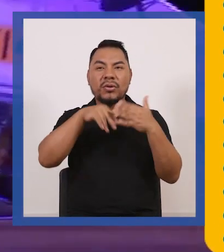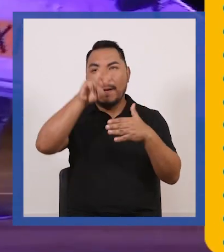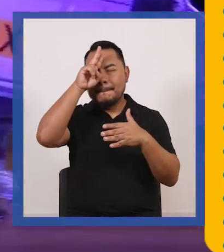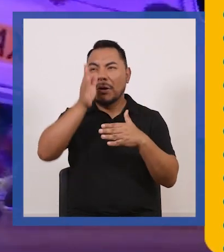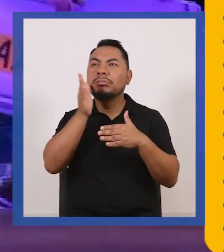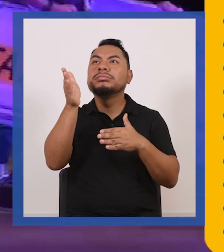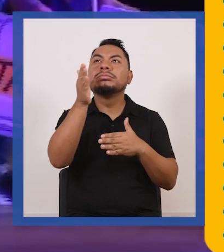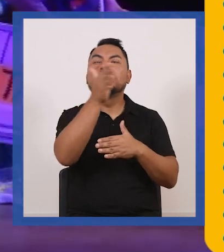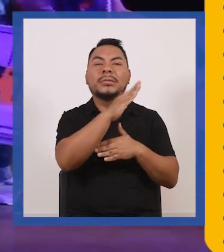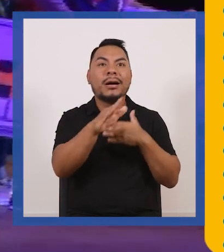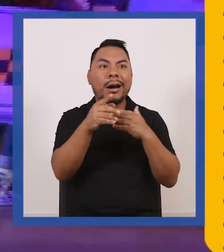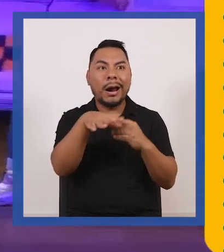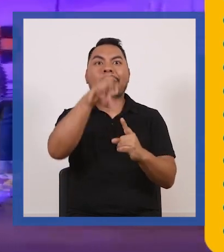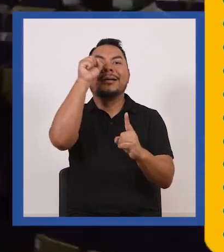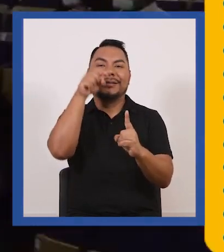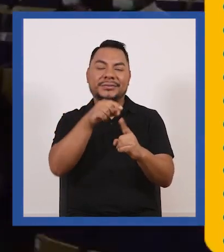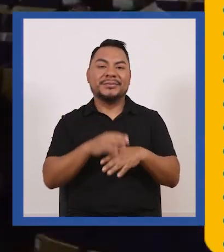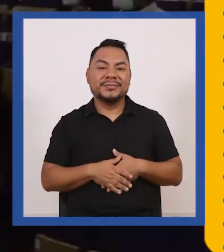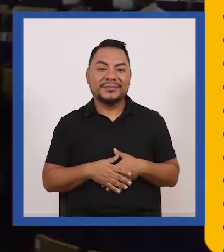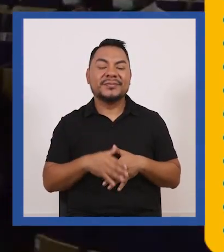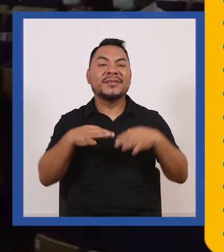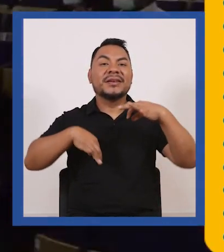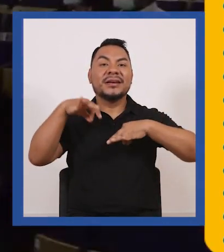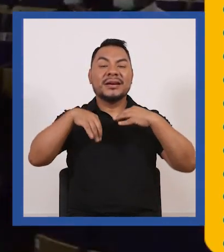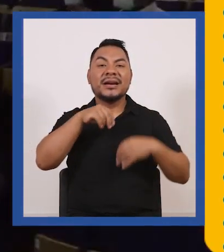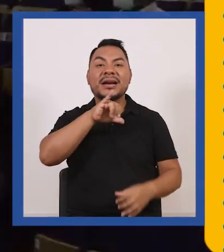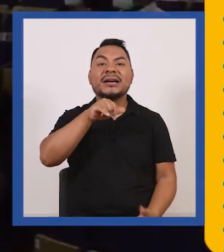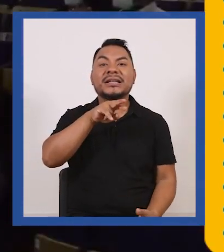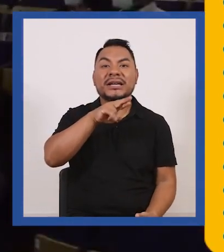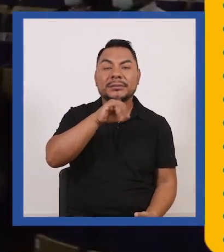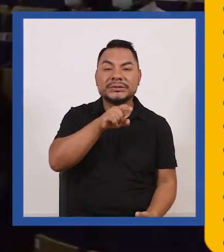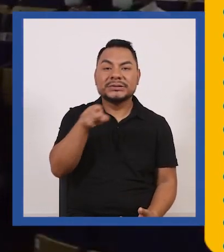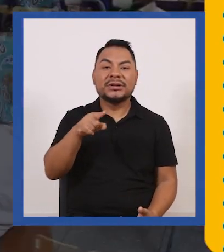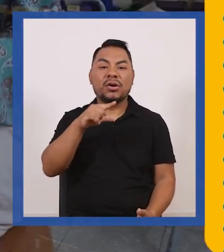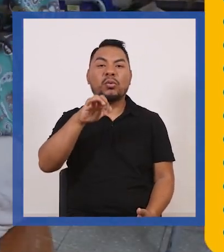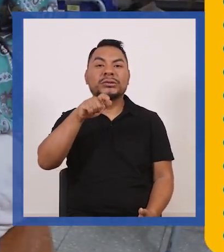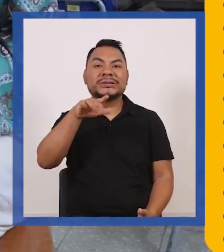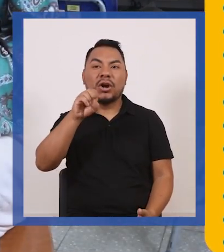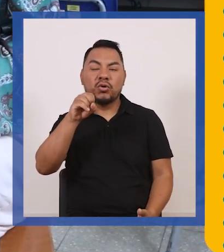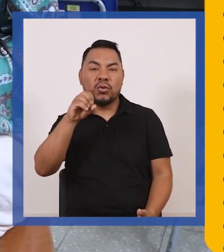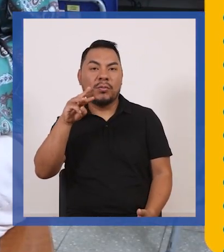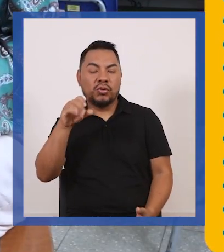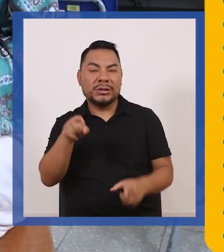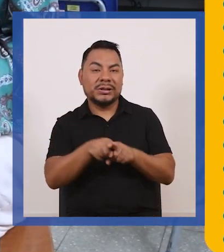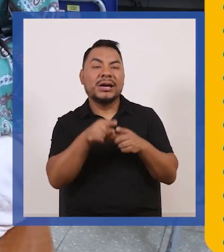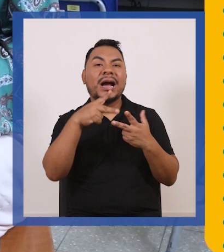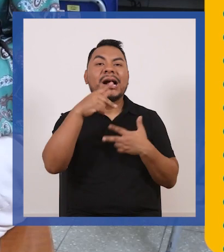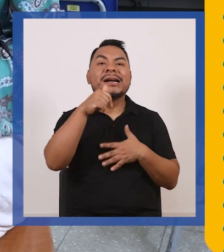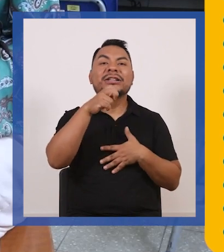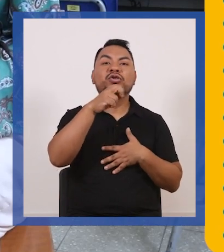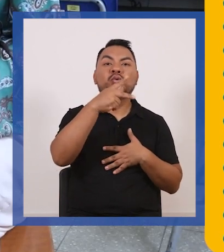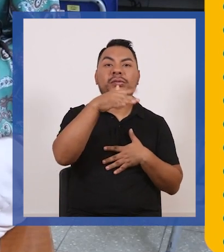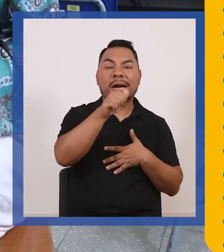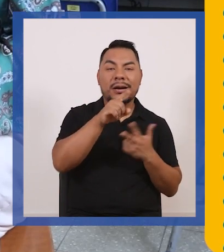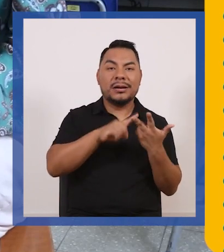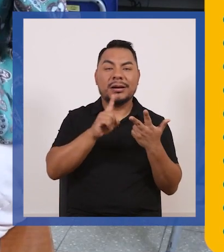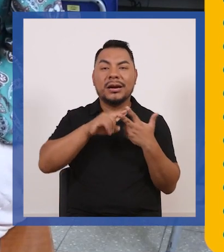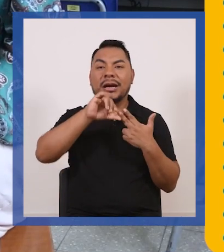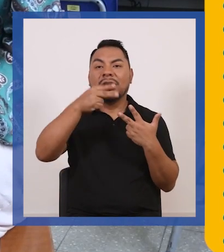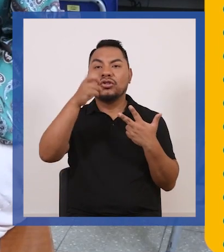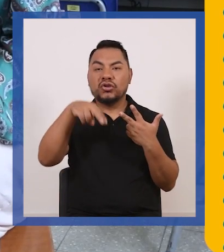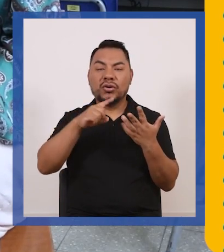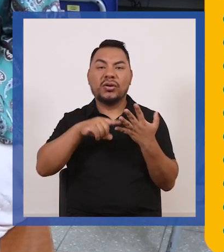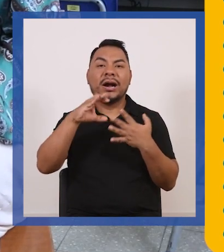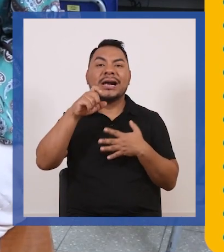por todo el Perú y resuelven el misterio actúan Yaremis Rebasa Gonzalo Molina Catiusca Valencia Job